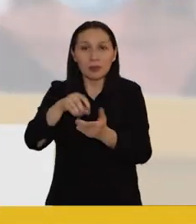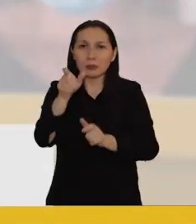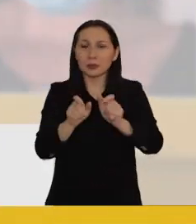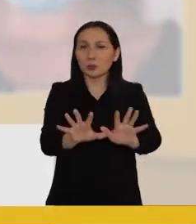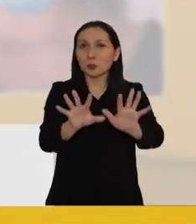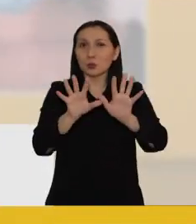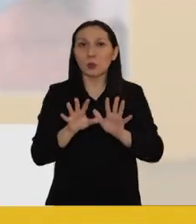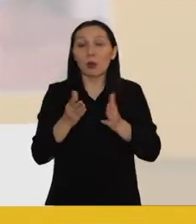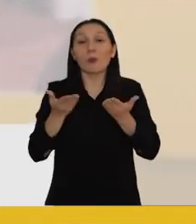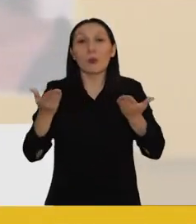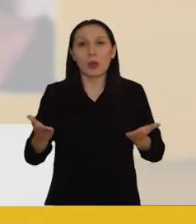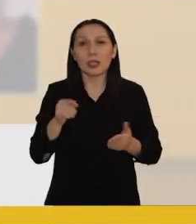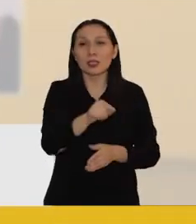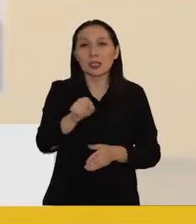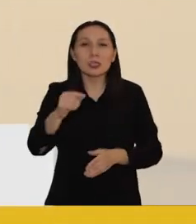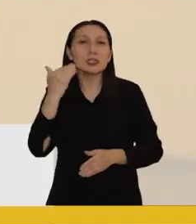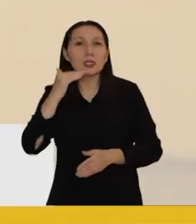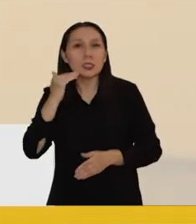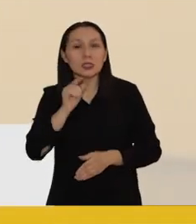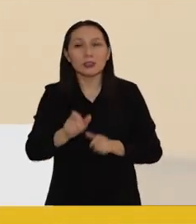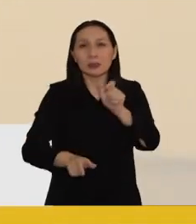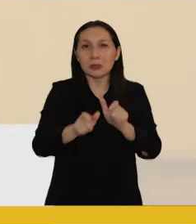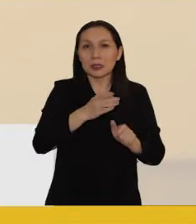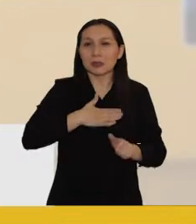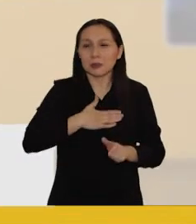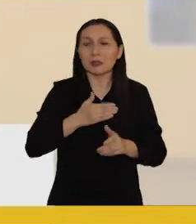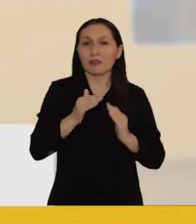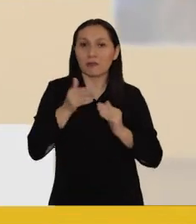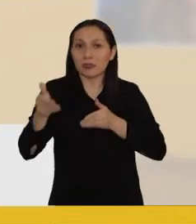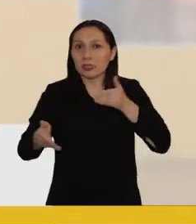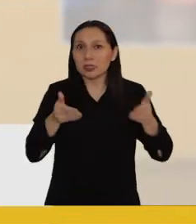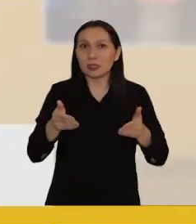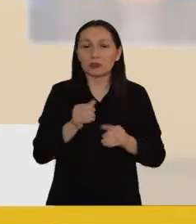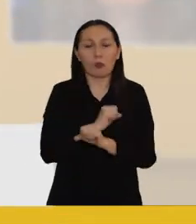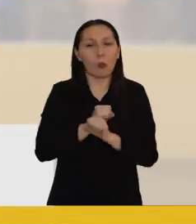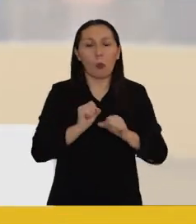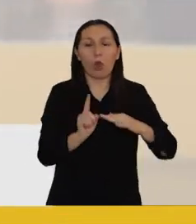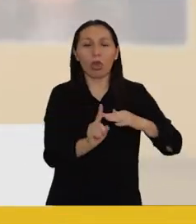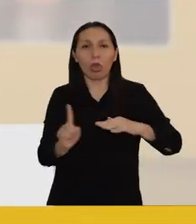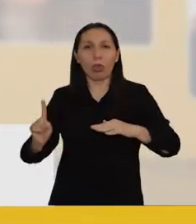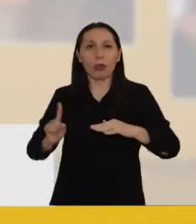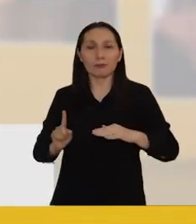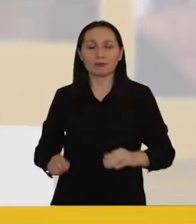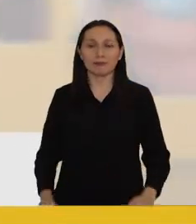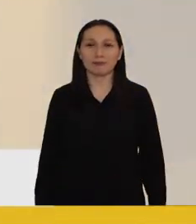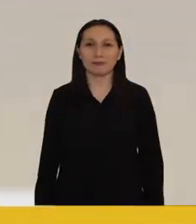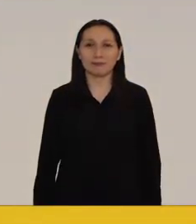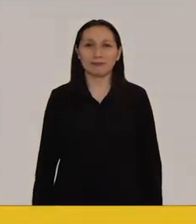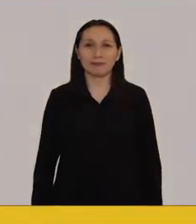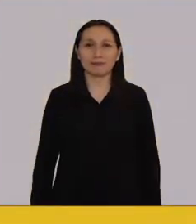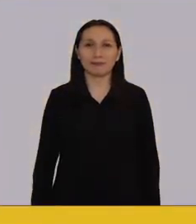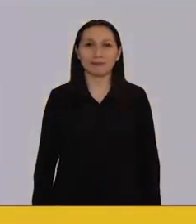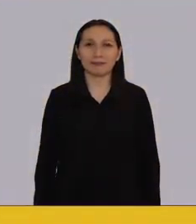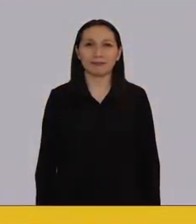distrito hay gente maravillosa. Por esos niños, por mi gente, por mis vecinos, no me puedo quedar atrás.